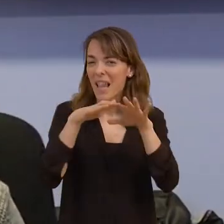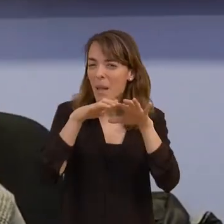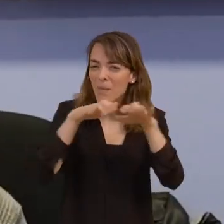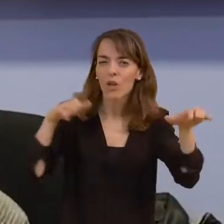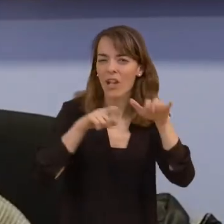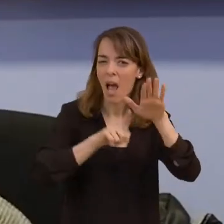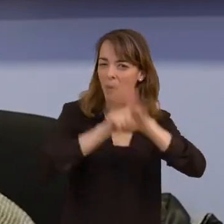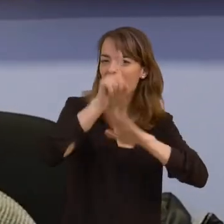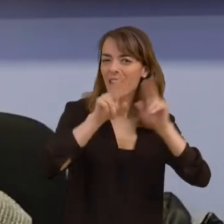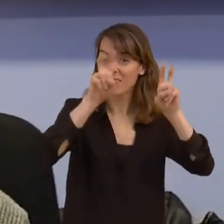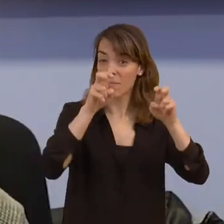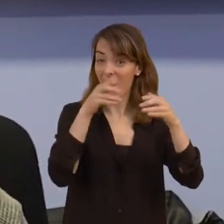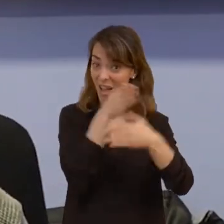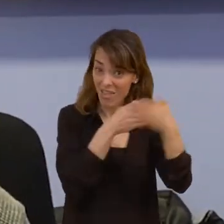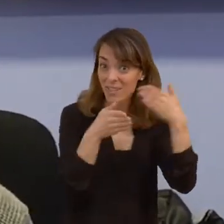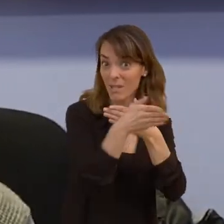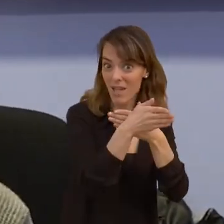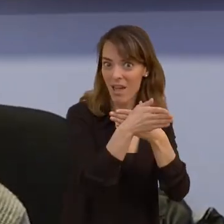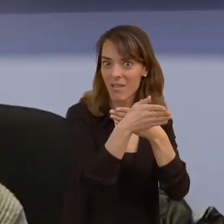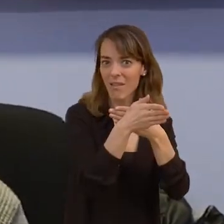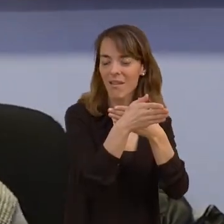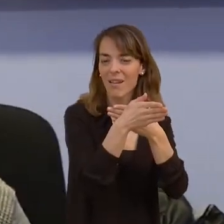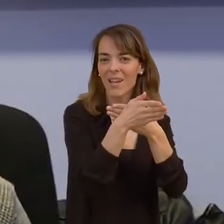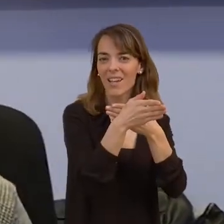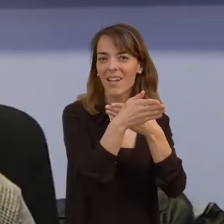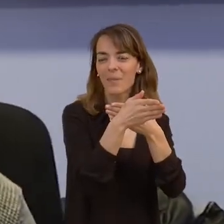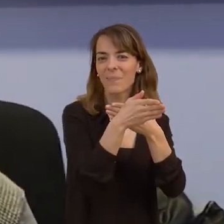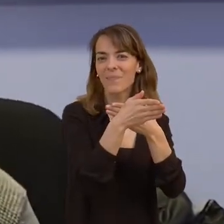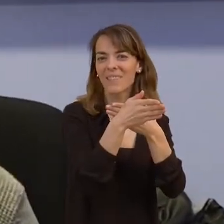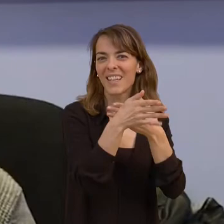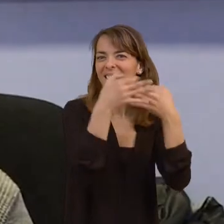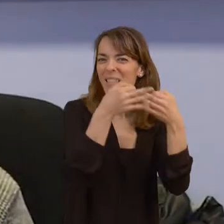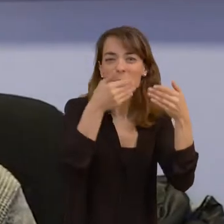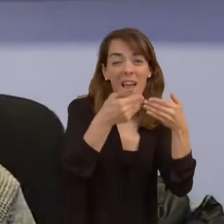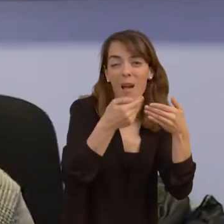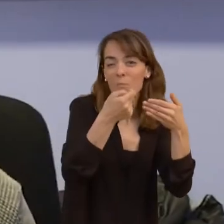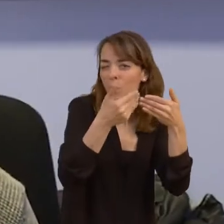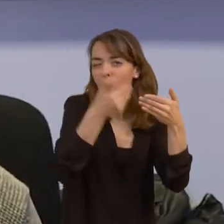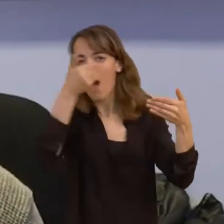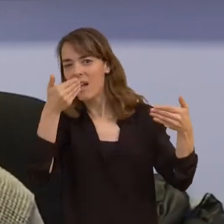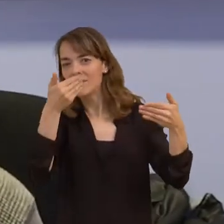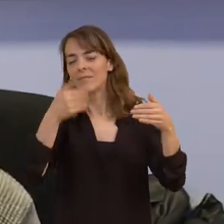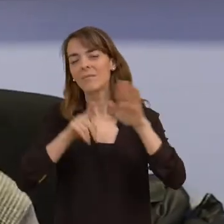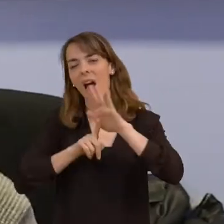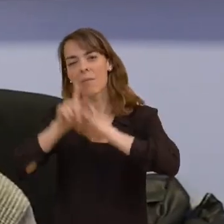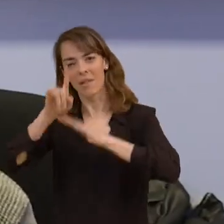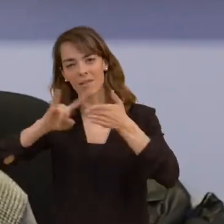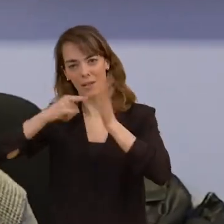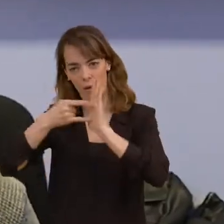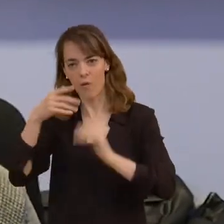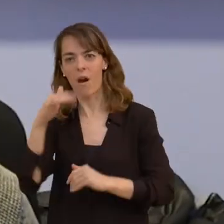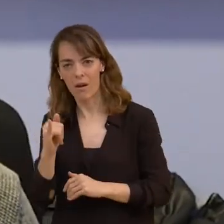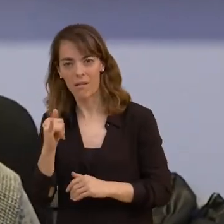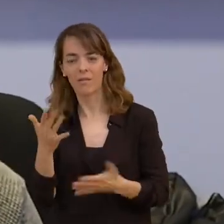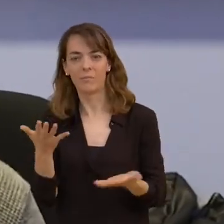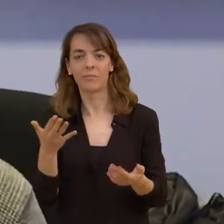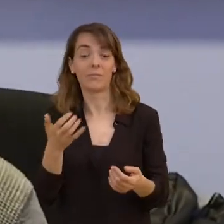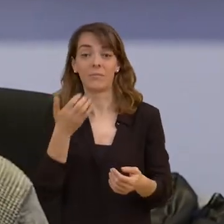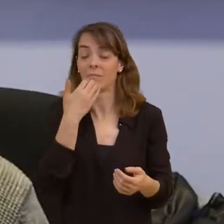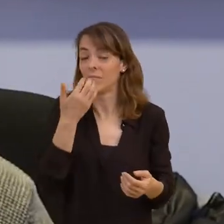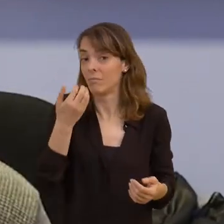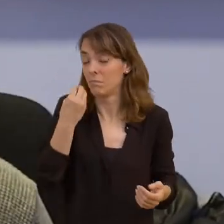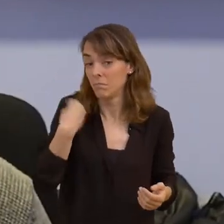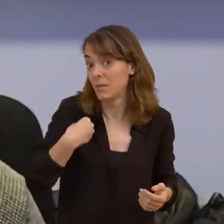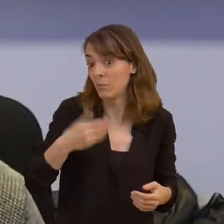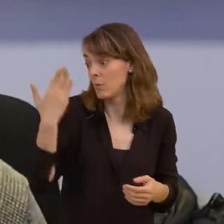todos los avances que ha habido en accesibilidad o en esta materia van precedidos siempre de un avance tecnológico